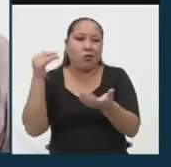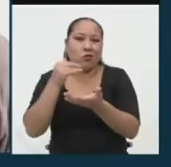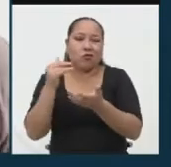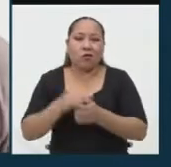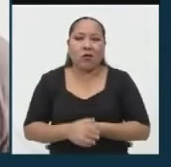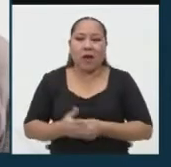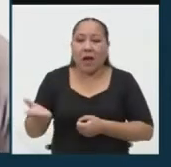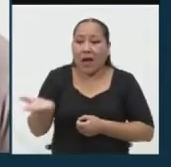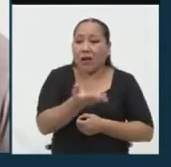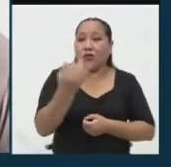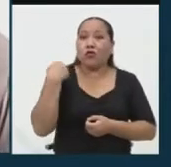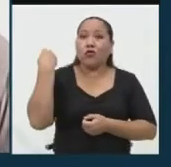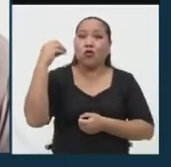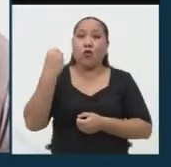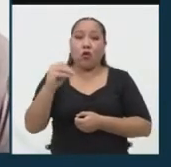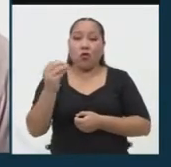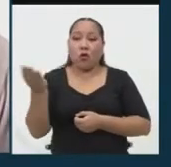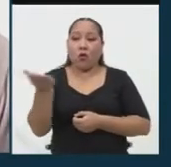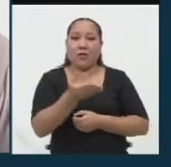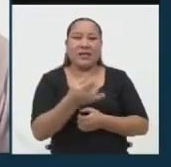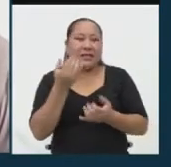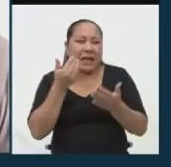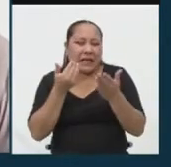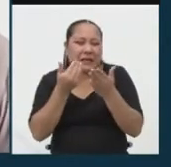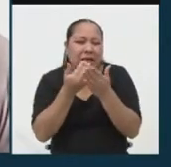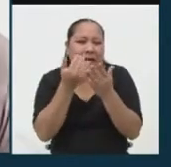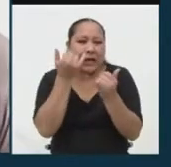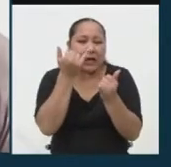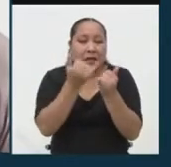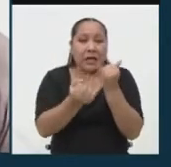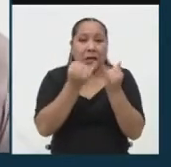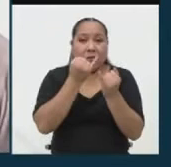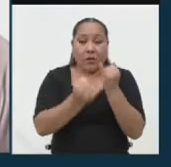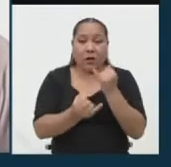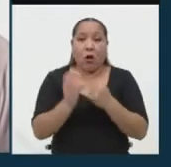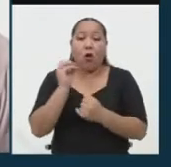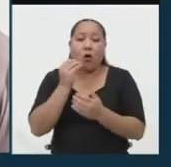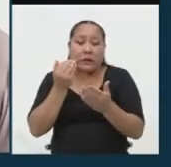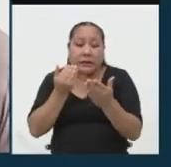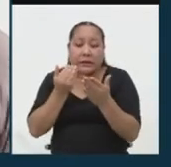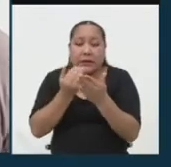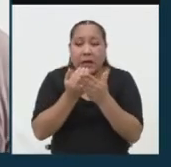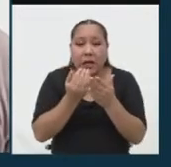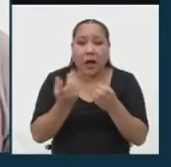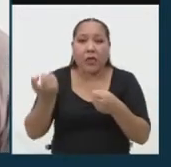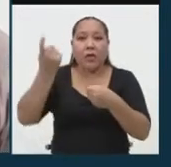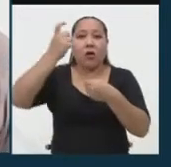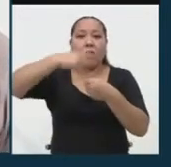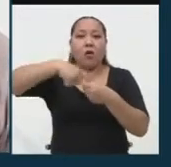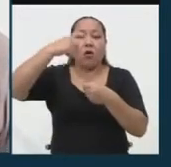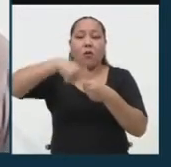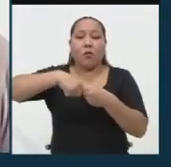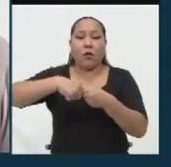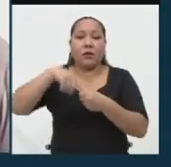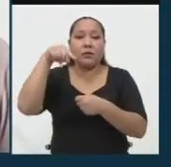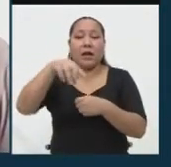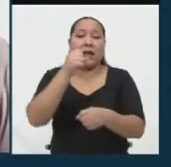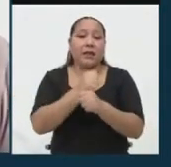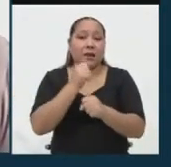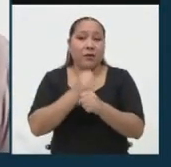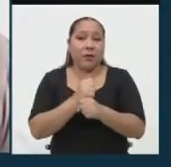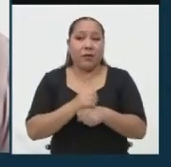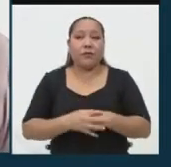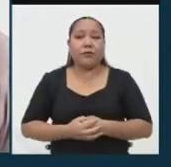esos jóvenes que estaban por terminar, por incorporarse a lo que es el trabajo.